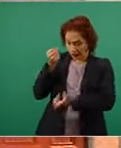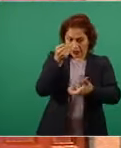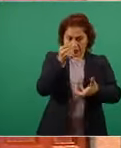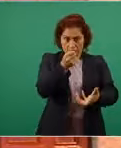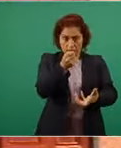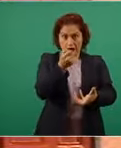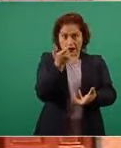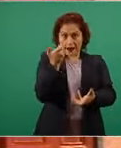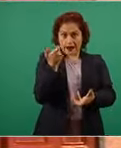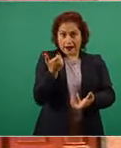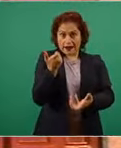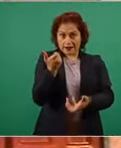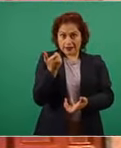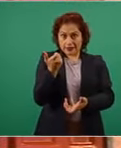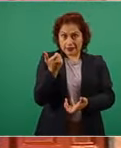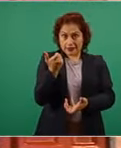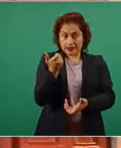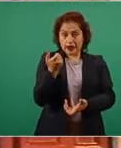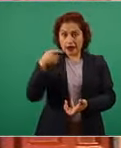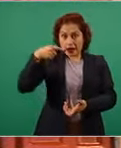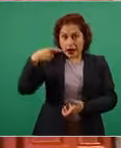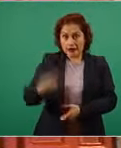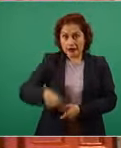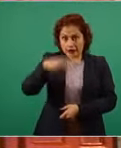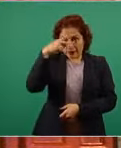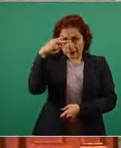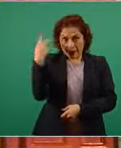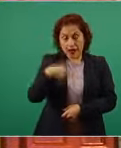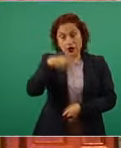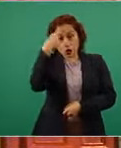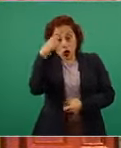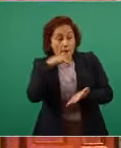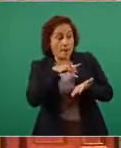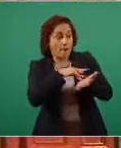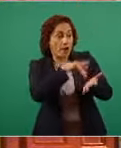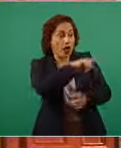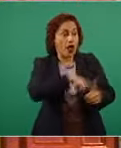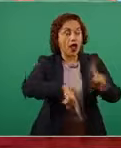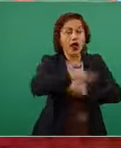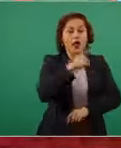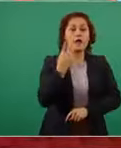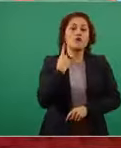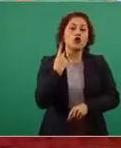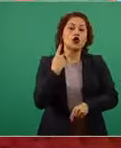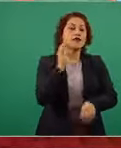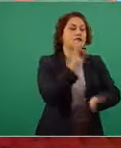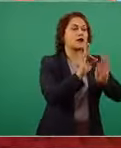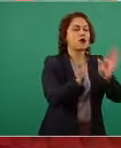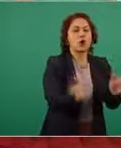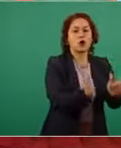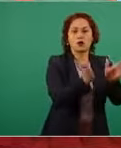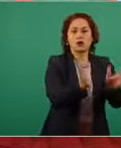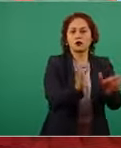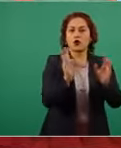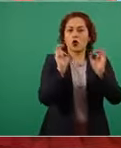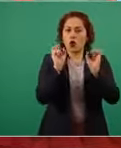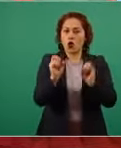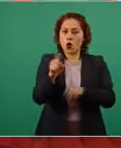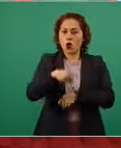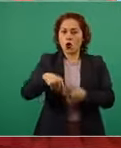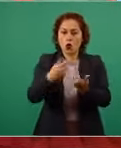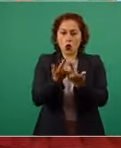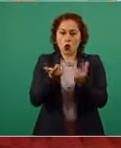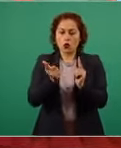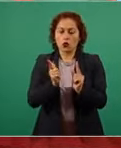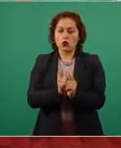electorales, a denunciar la entrega de dinero del crimen organizado o de la delincuencia de